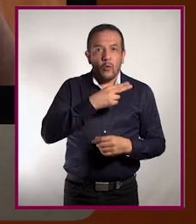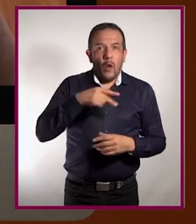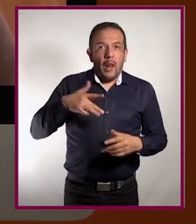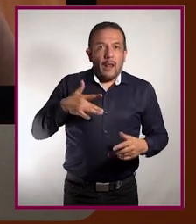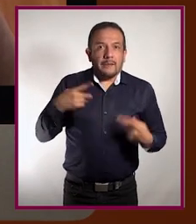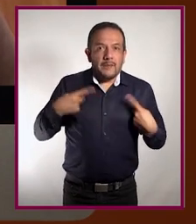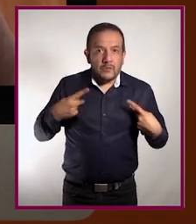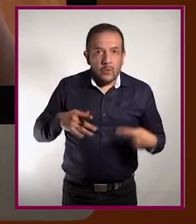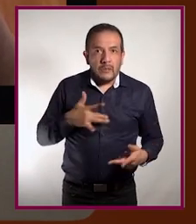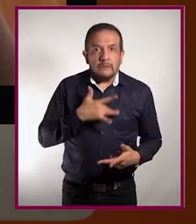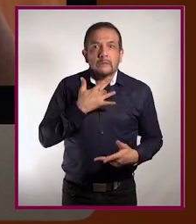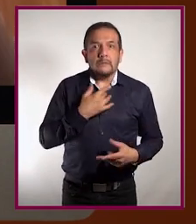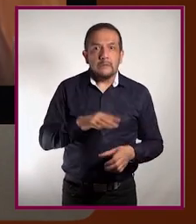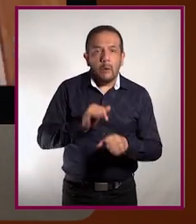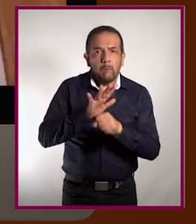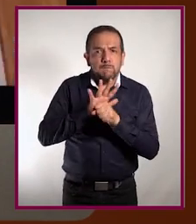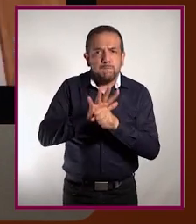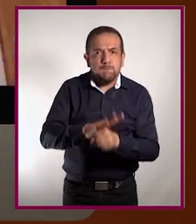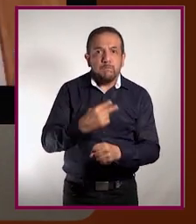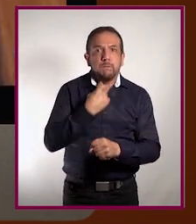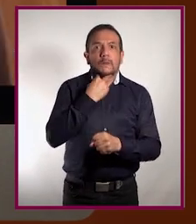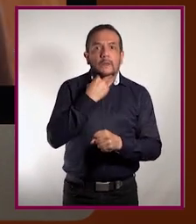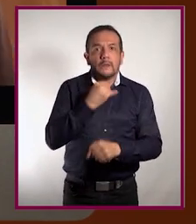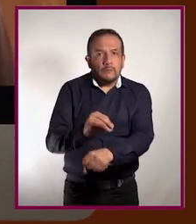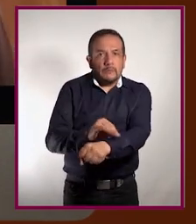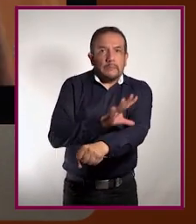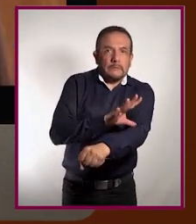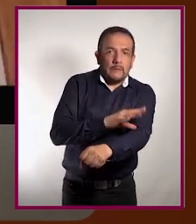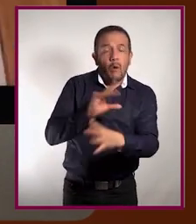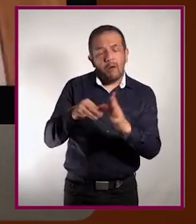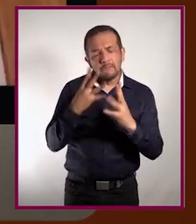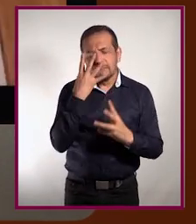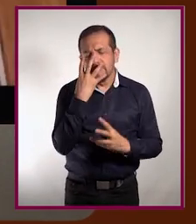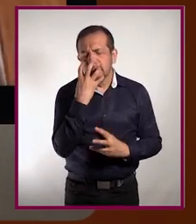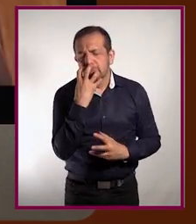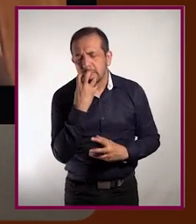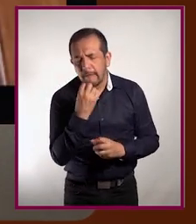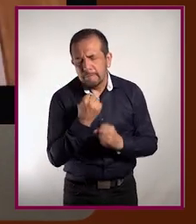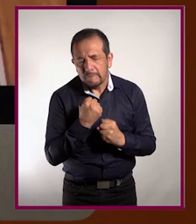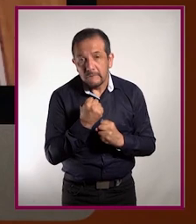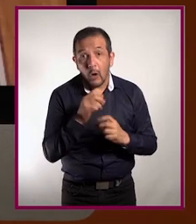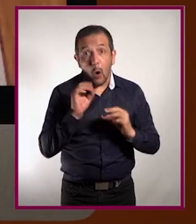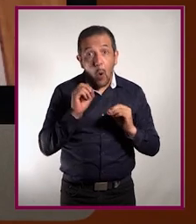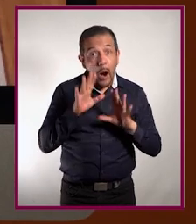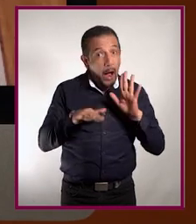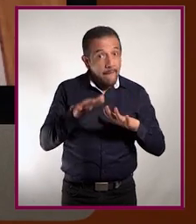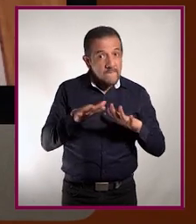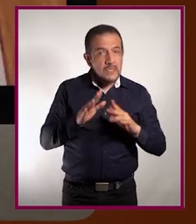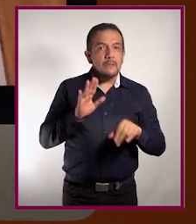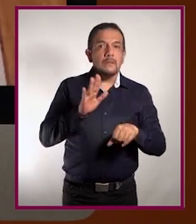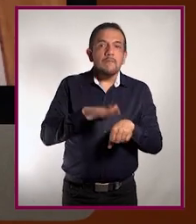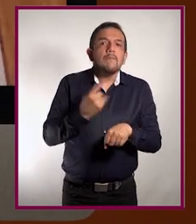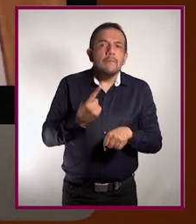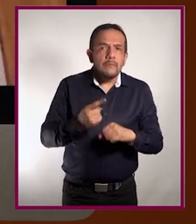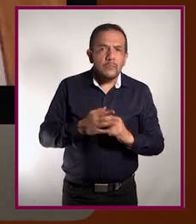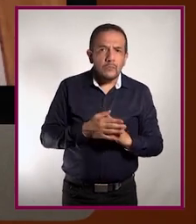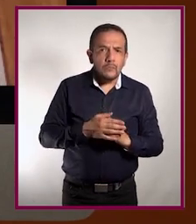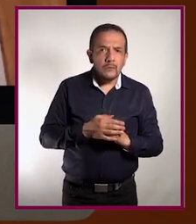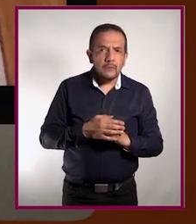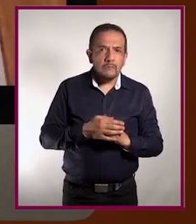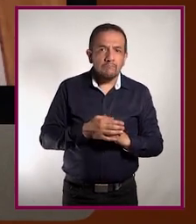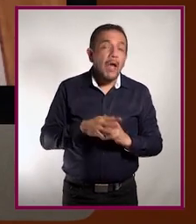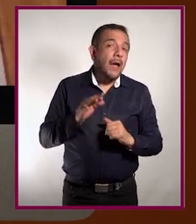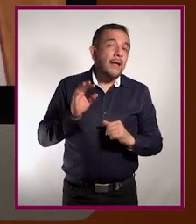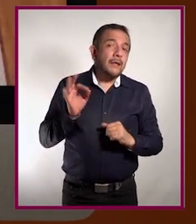mucho estrés emocional, en algunas ocasiones por mucha tristeza o también por momentos en los